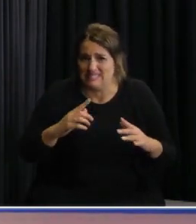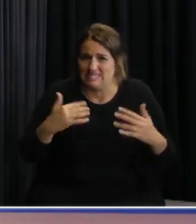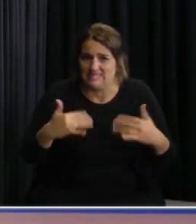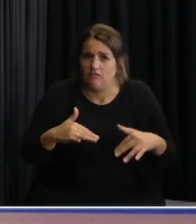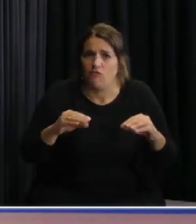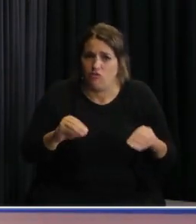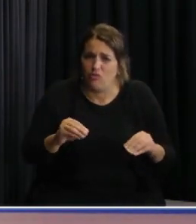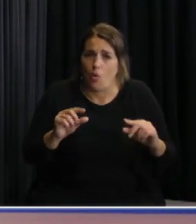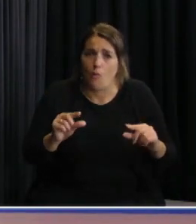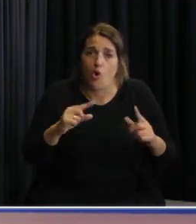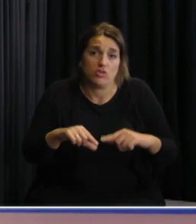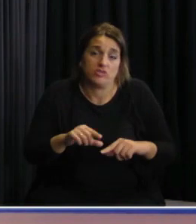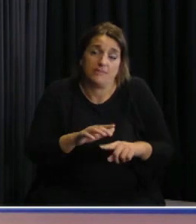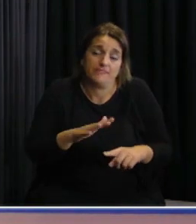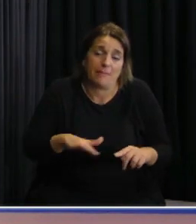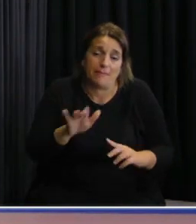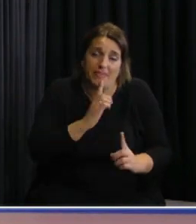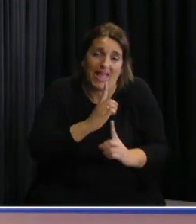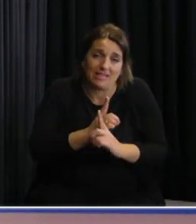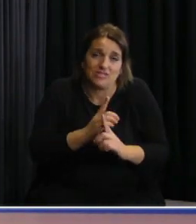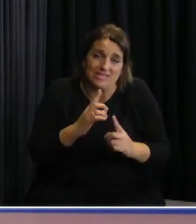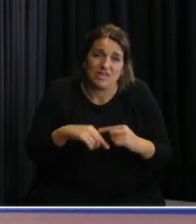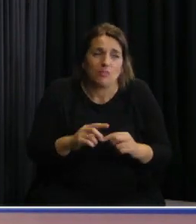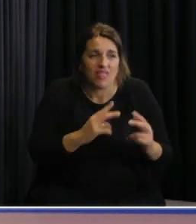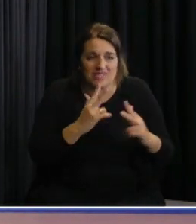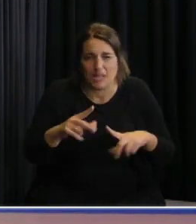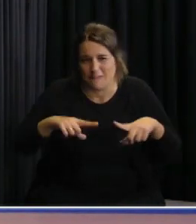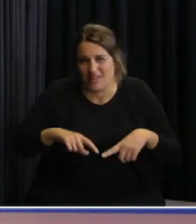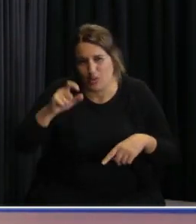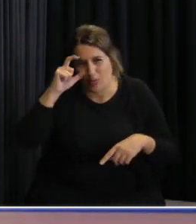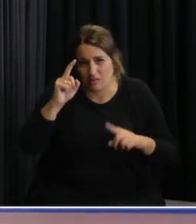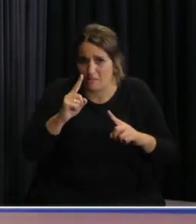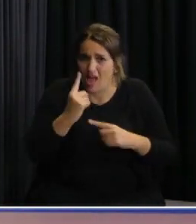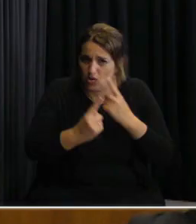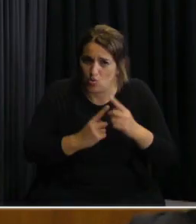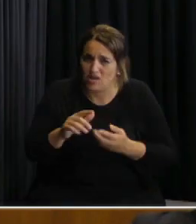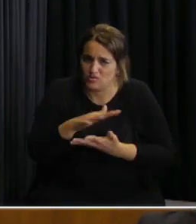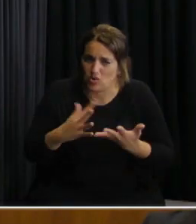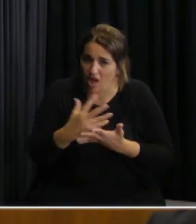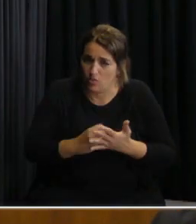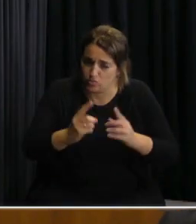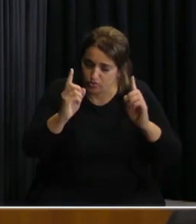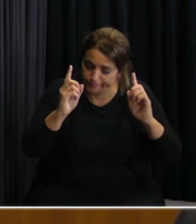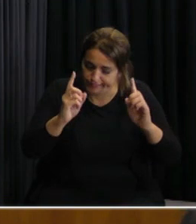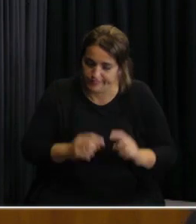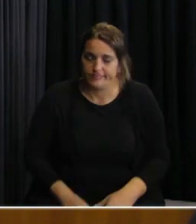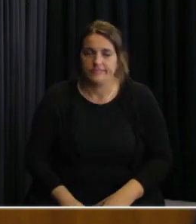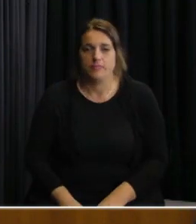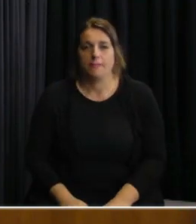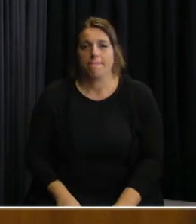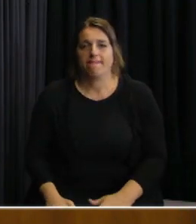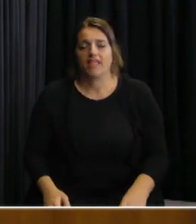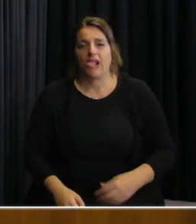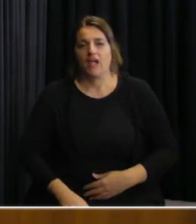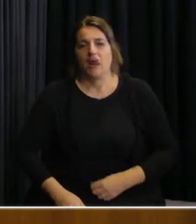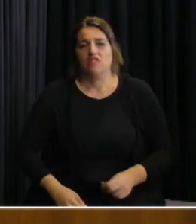atención y en algunos casos también hay podrá decir el Ministro Bartol situaciones de abuso Ministro Muchas